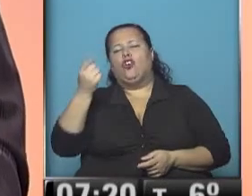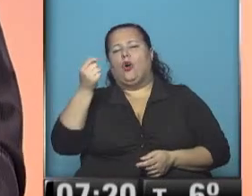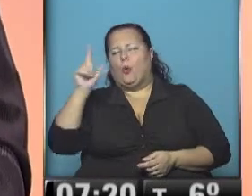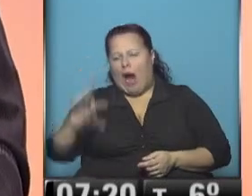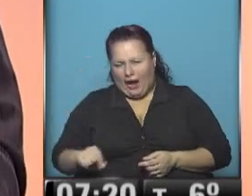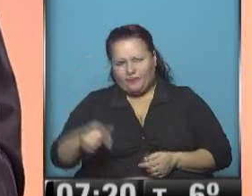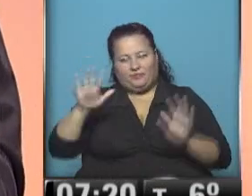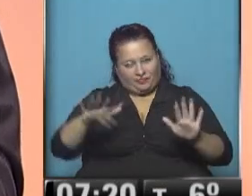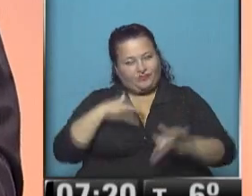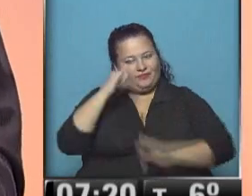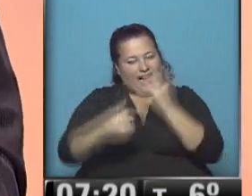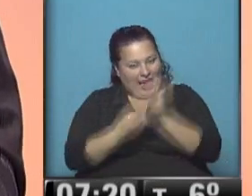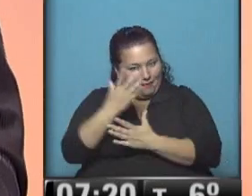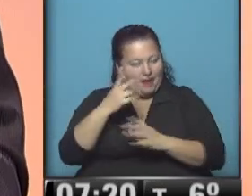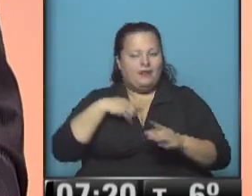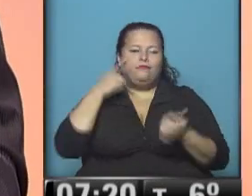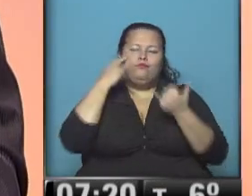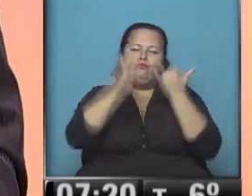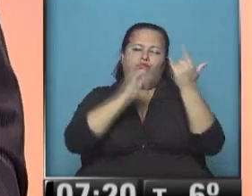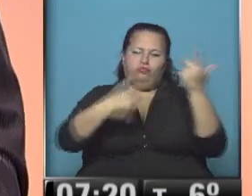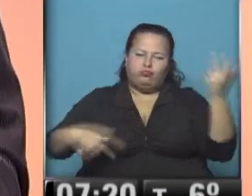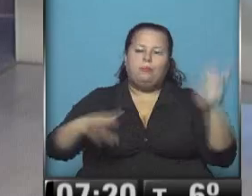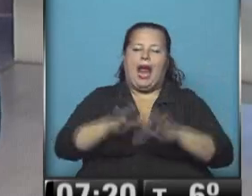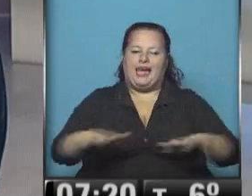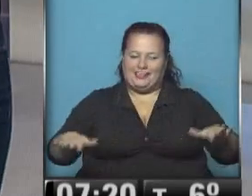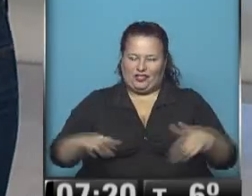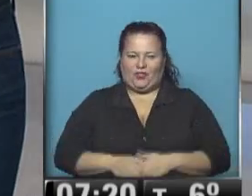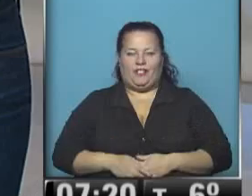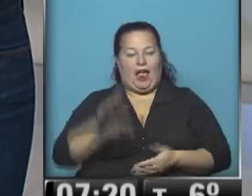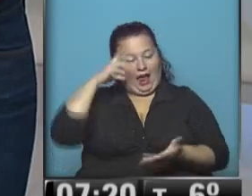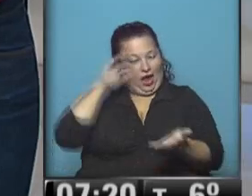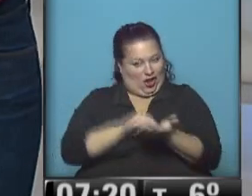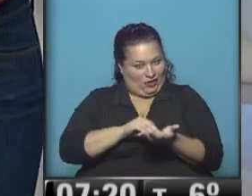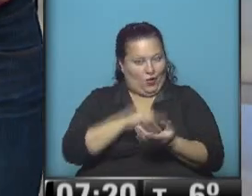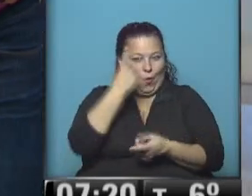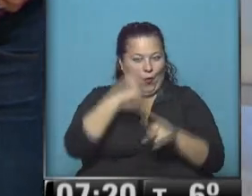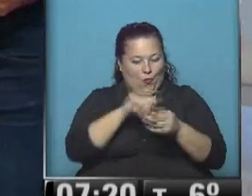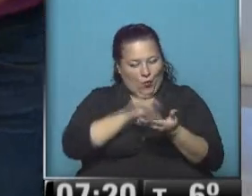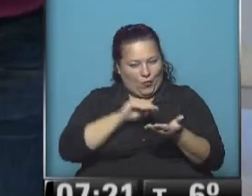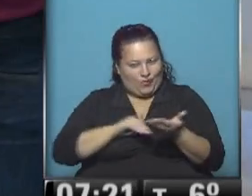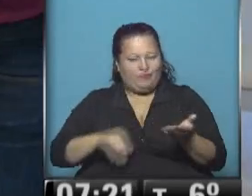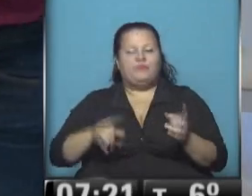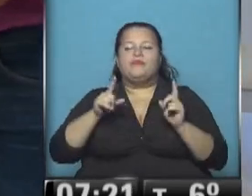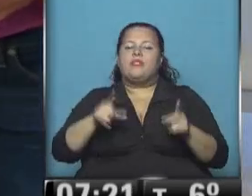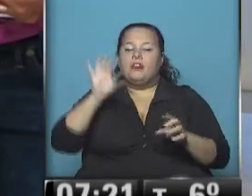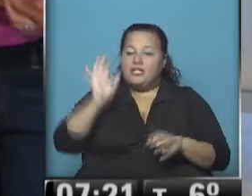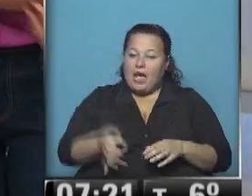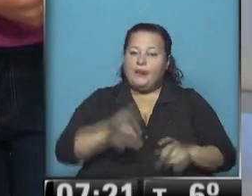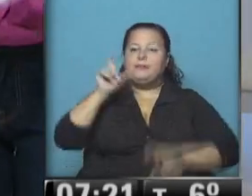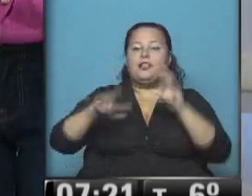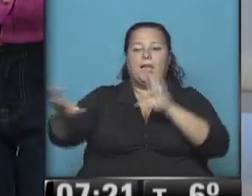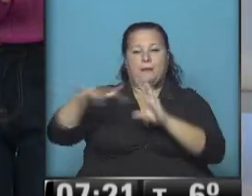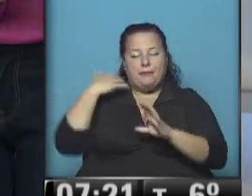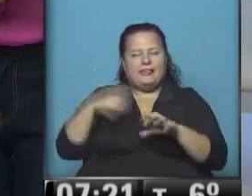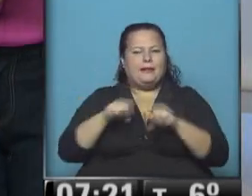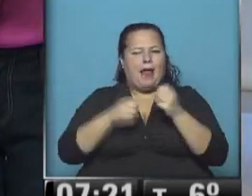populares. Quedate con nosotros. Esta mañana recorremos propuestas para chicos. Nos agendamos, ¿eh? Uno por uno las actividades. Pues, ¿sabes qué? Hay gente que nos escribe